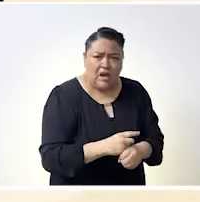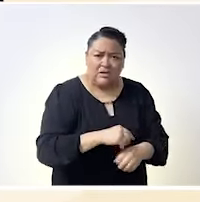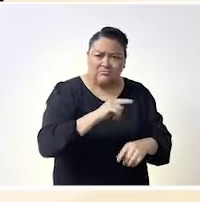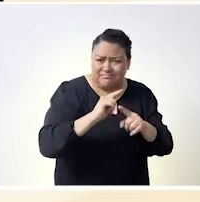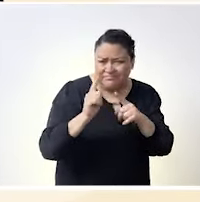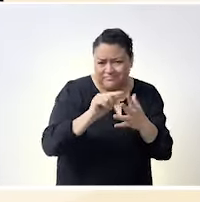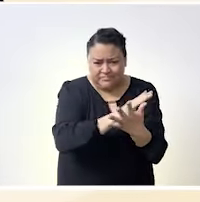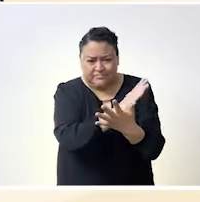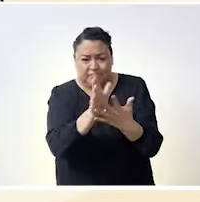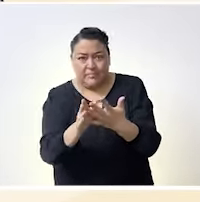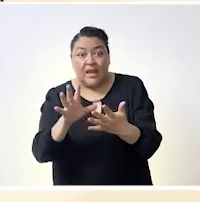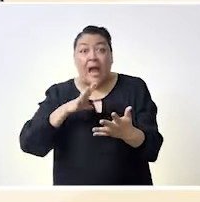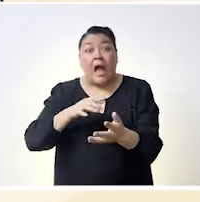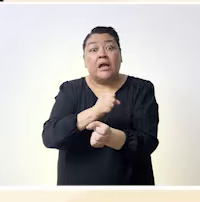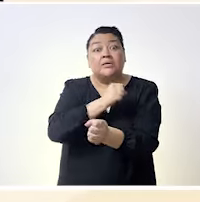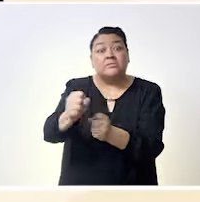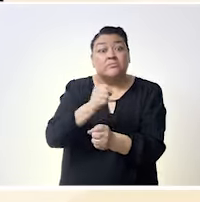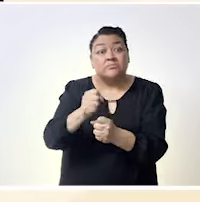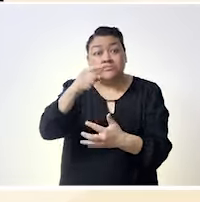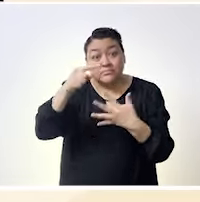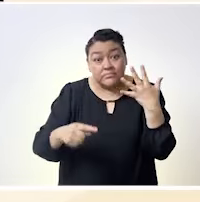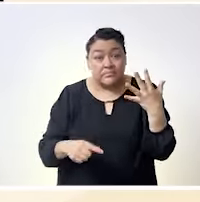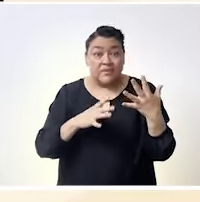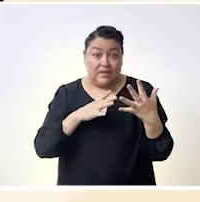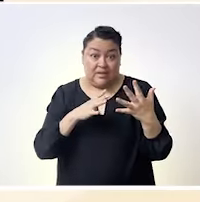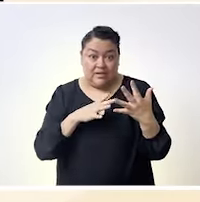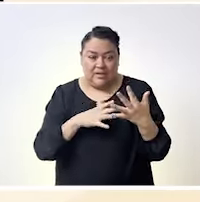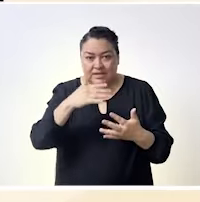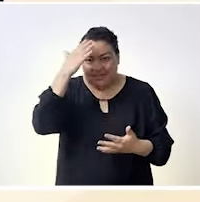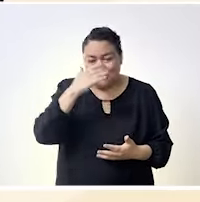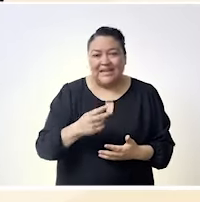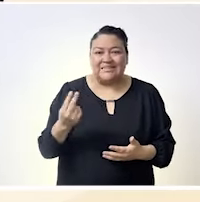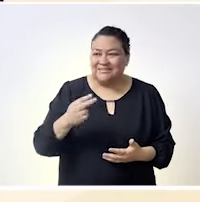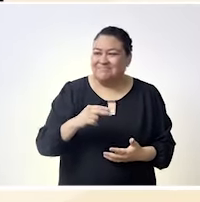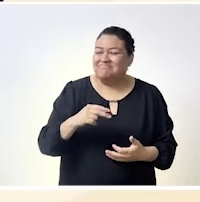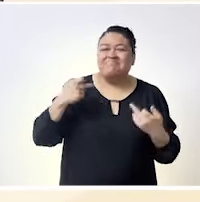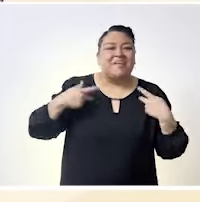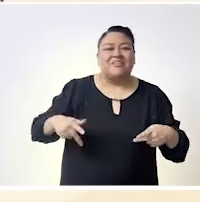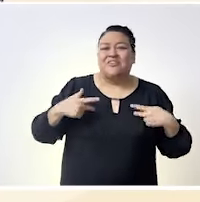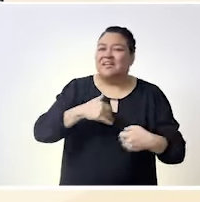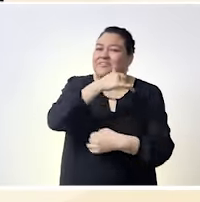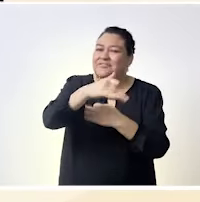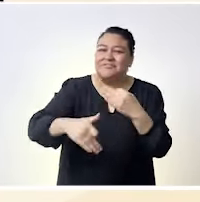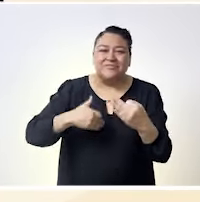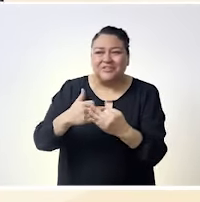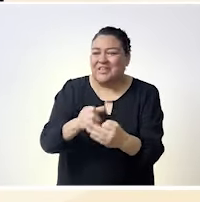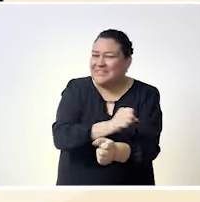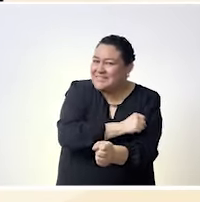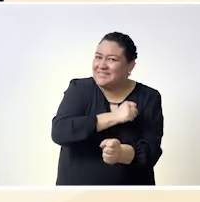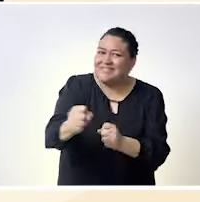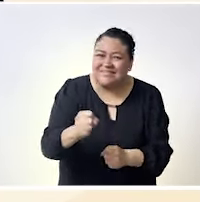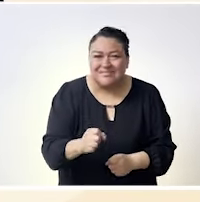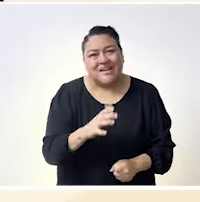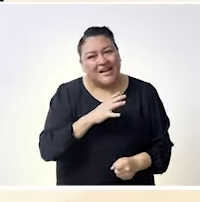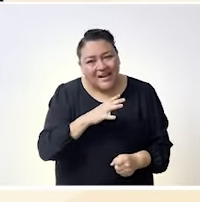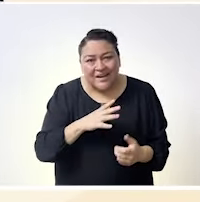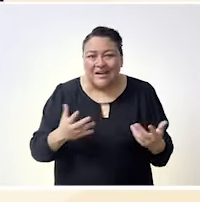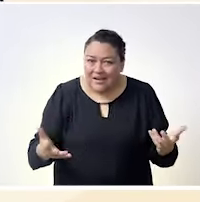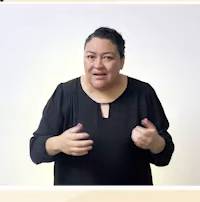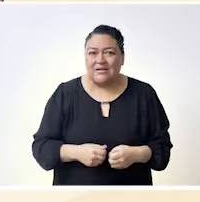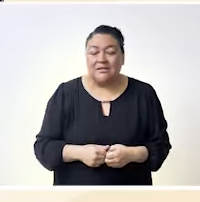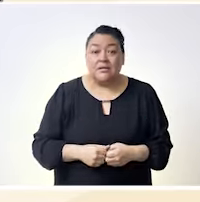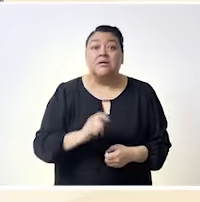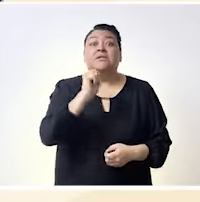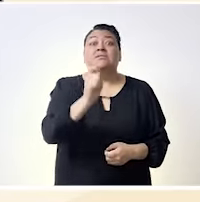privilegio etcétera si darnos cuenta que las violencias en algún momento nos van a atravesar a todes a todas y entonces